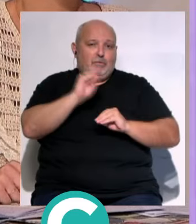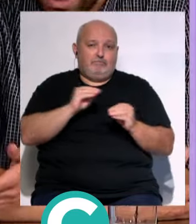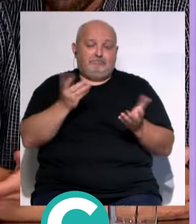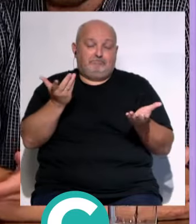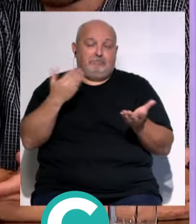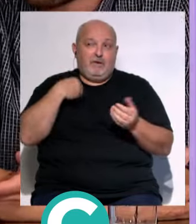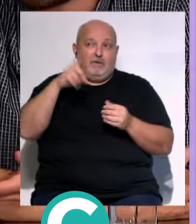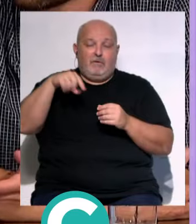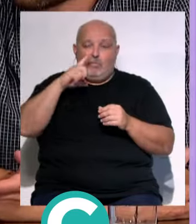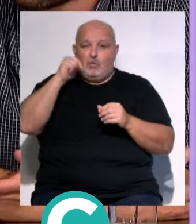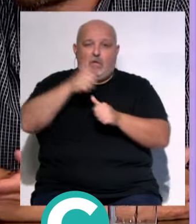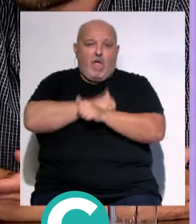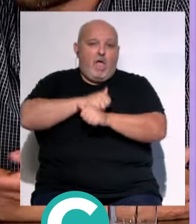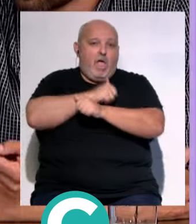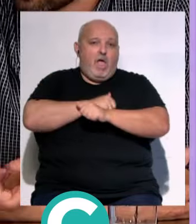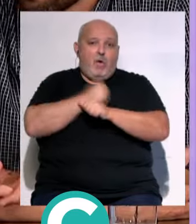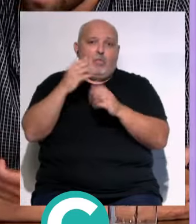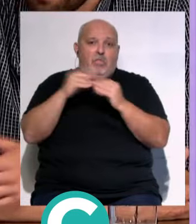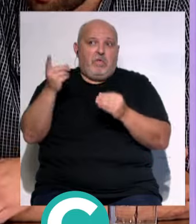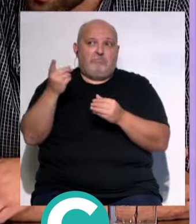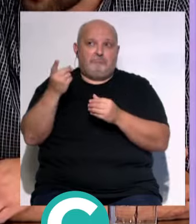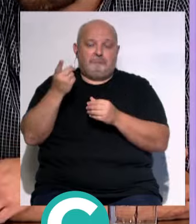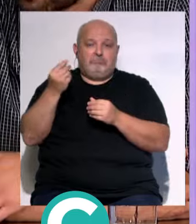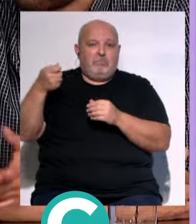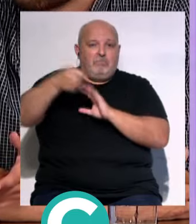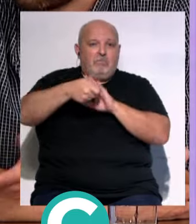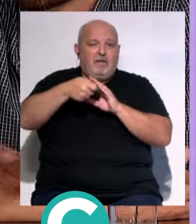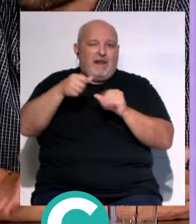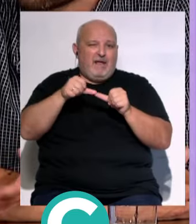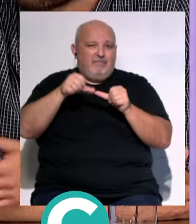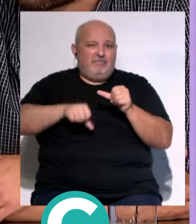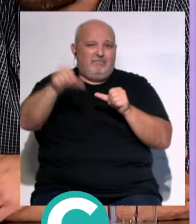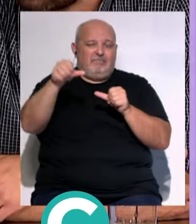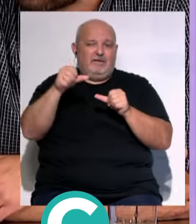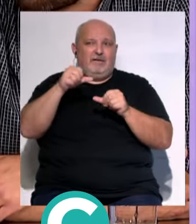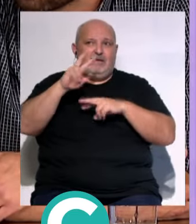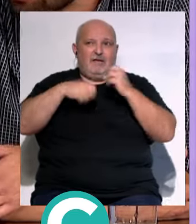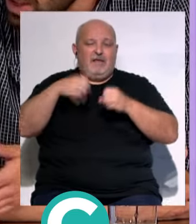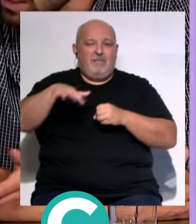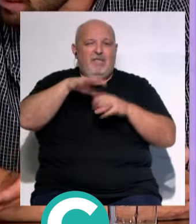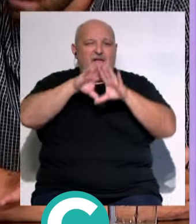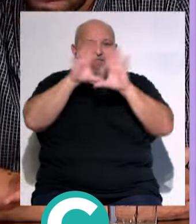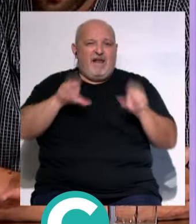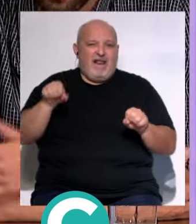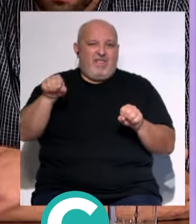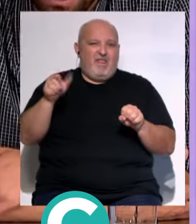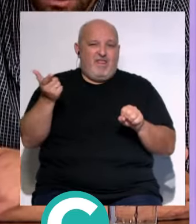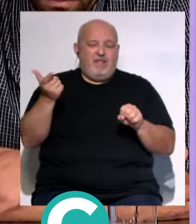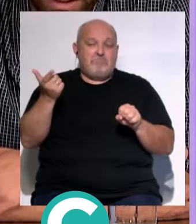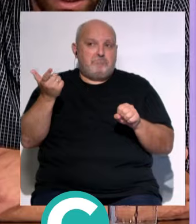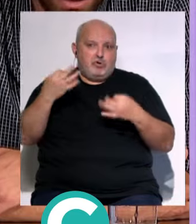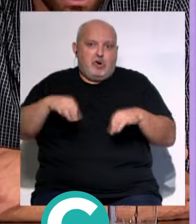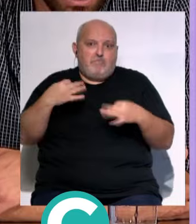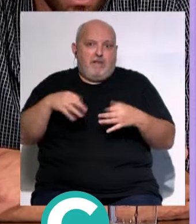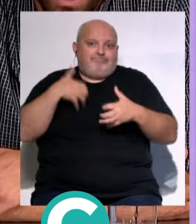...entiendo la UCA, ¿no? Tanto años esperando a que la Junta de Andalucía... ...me ponga el dinero para la inversión... ...para que rehabilite ese espacio y no lo hace... ...pues evidentemente es